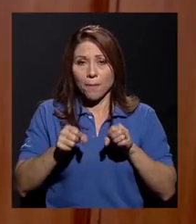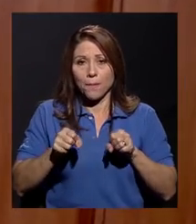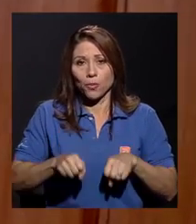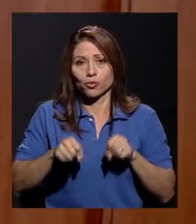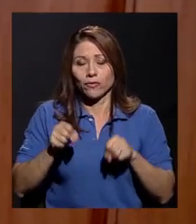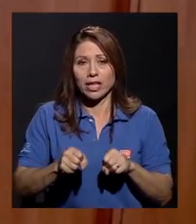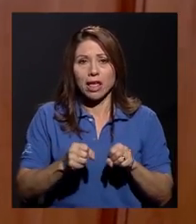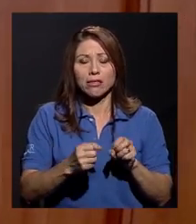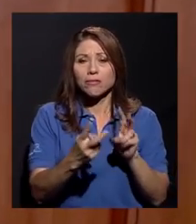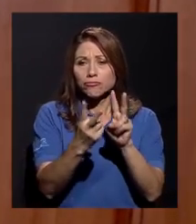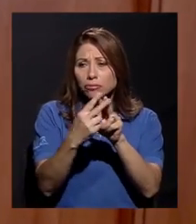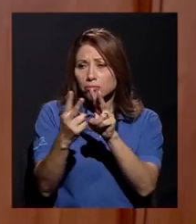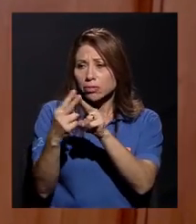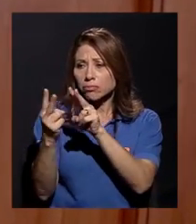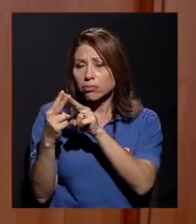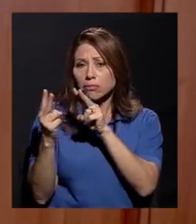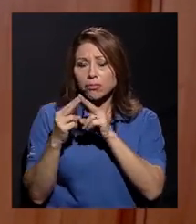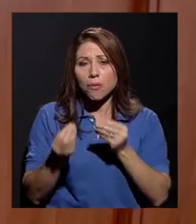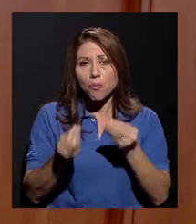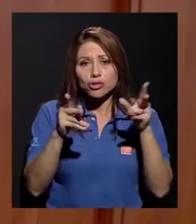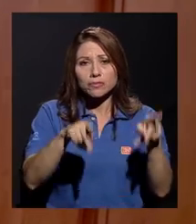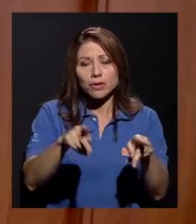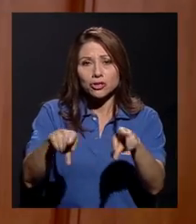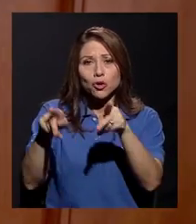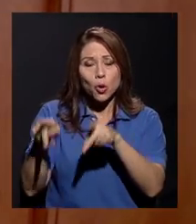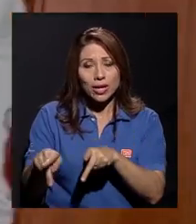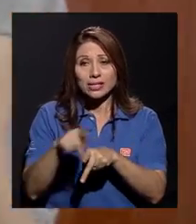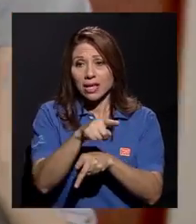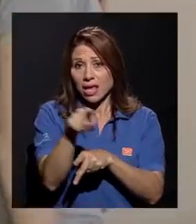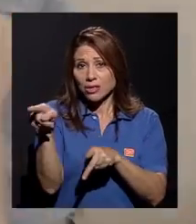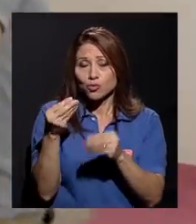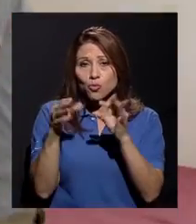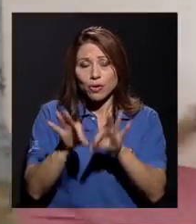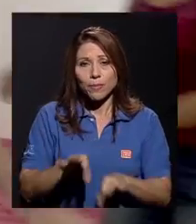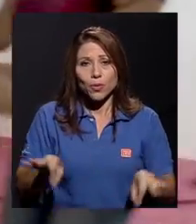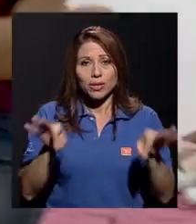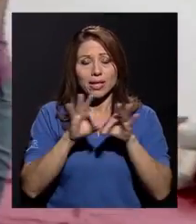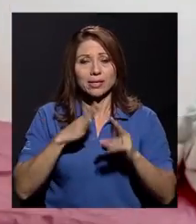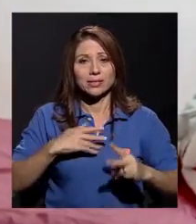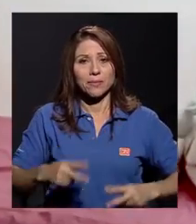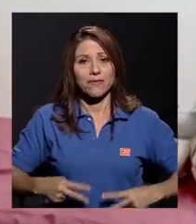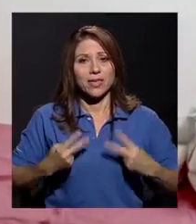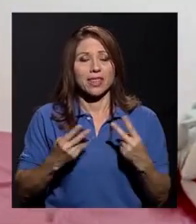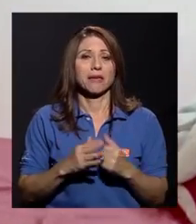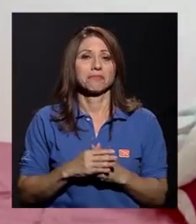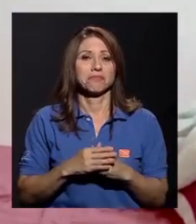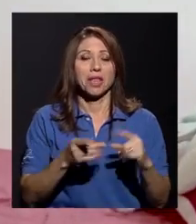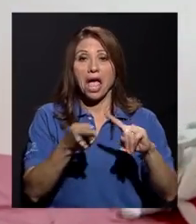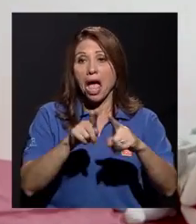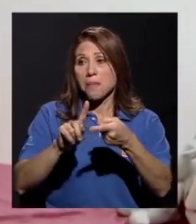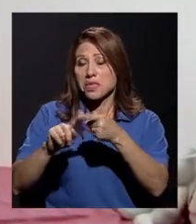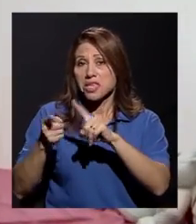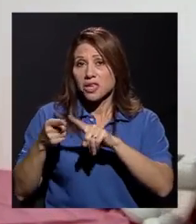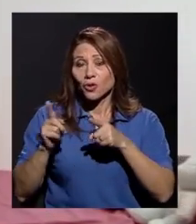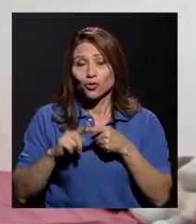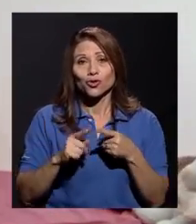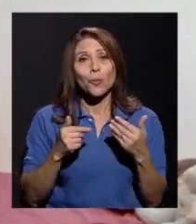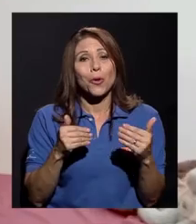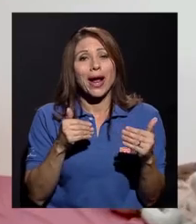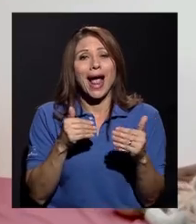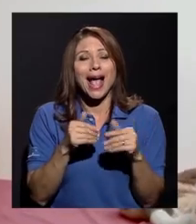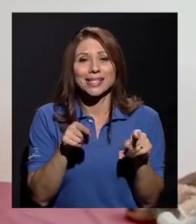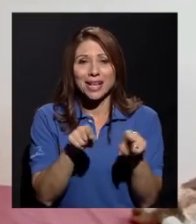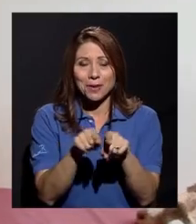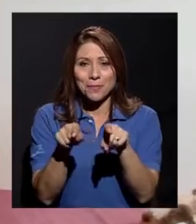conocer a muchas personas que han llegado a ser muy importantes en mi vida, amigos, prácticamente hermanos,